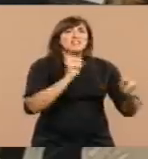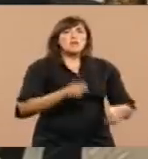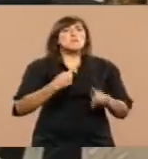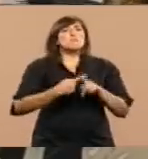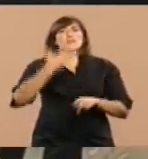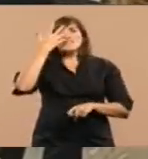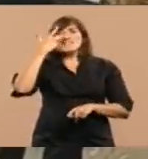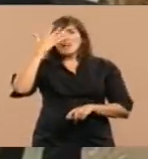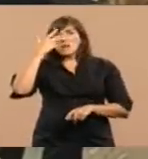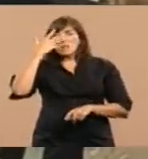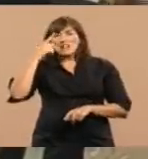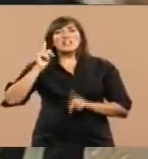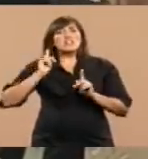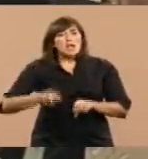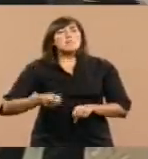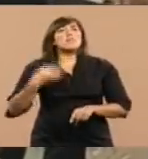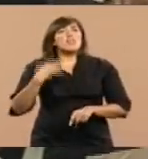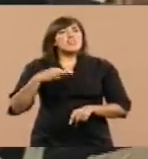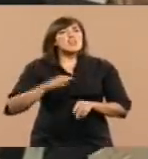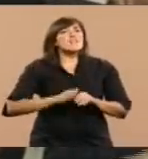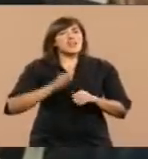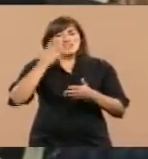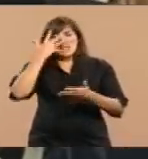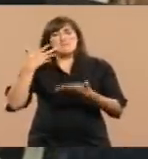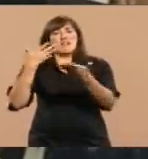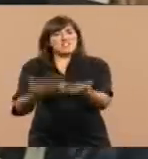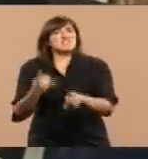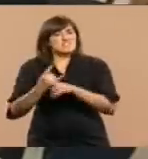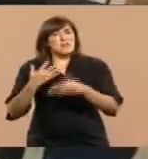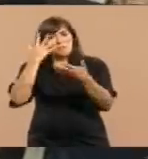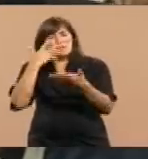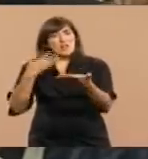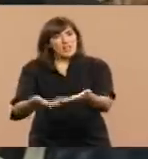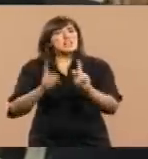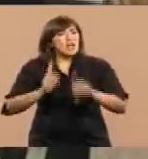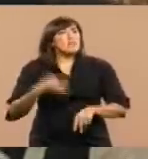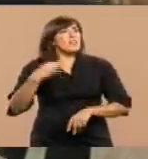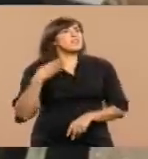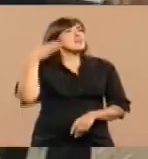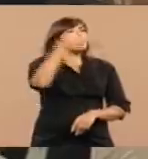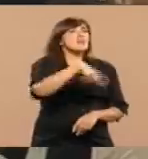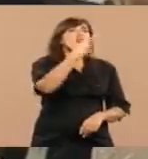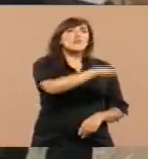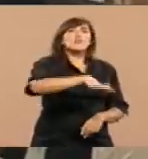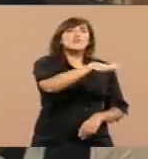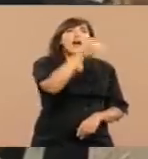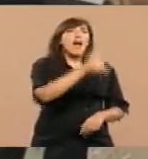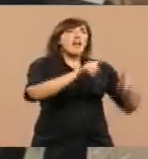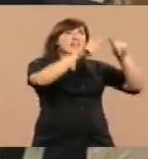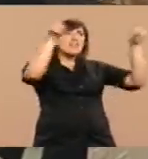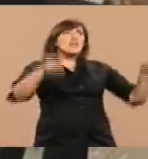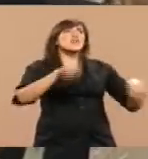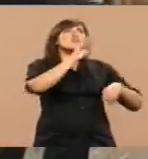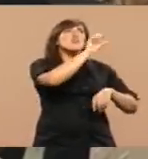Martín, crucen la calle y también vayan a homenajear el cenotafio donde están los nombres